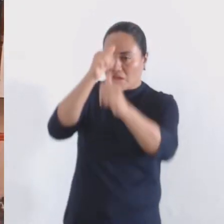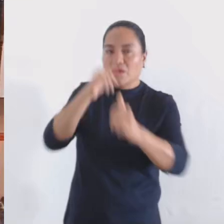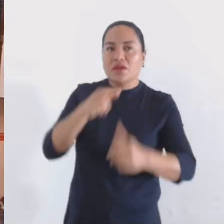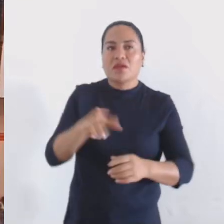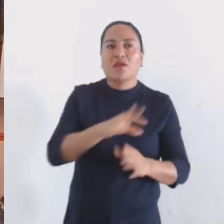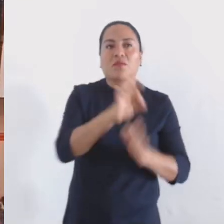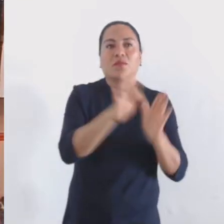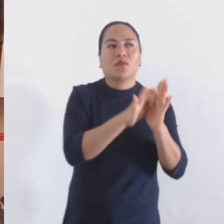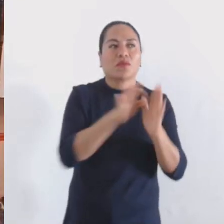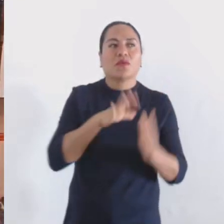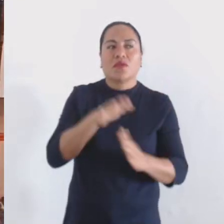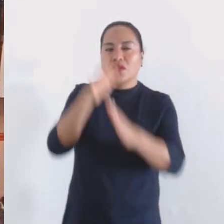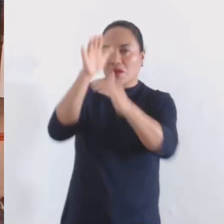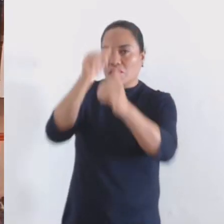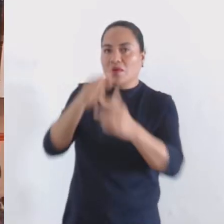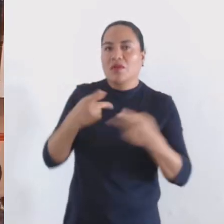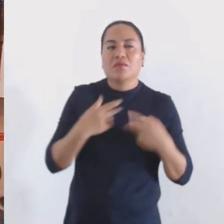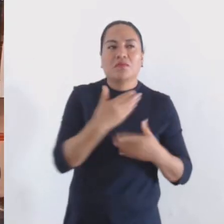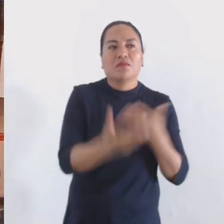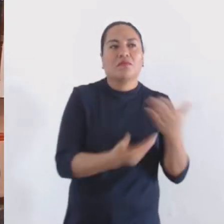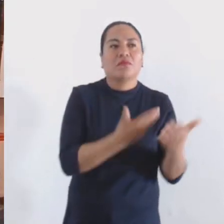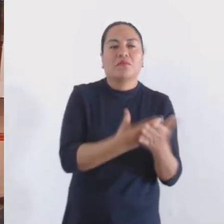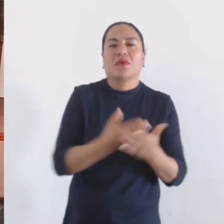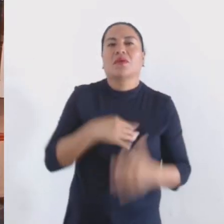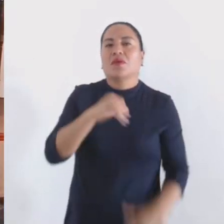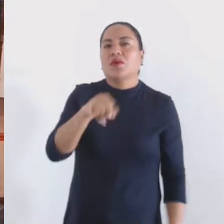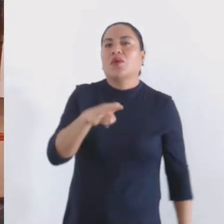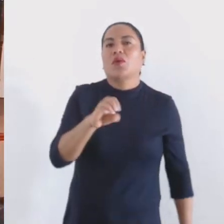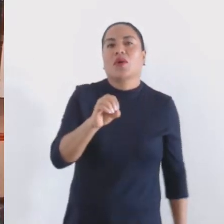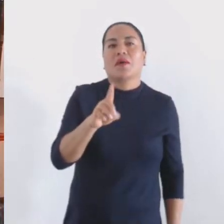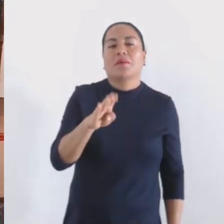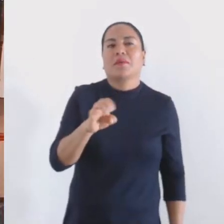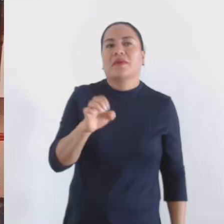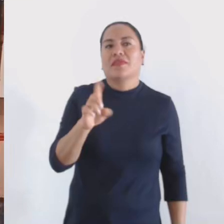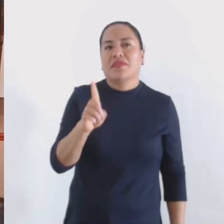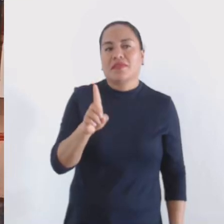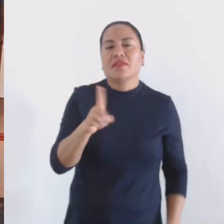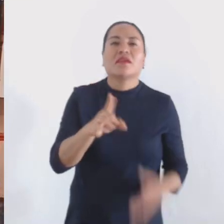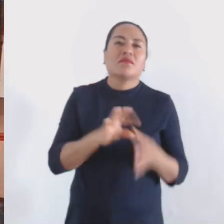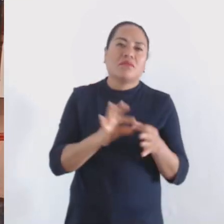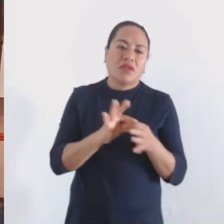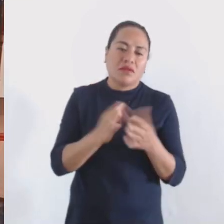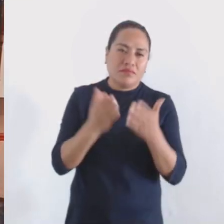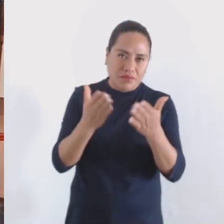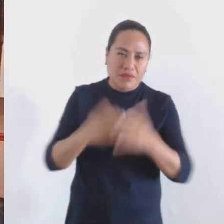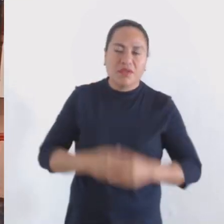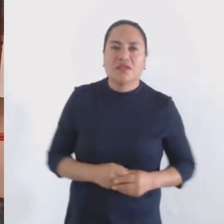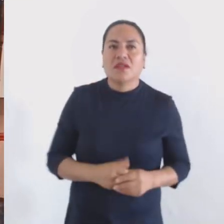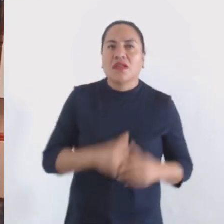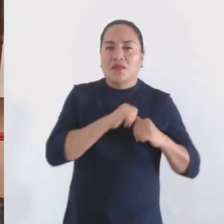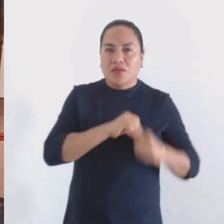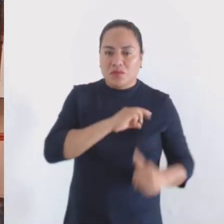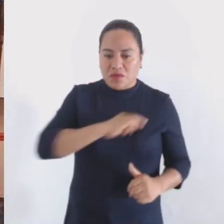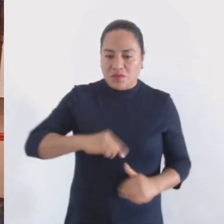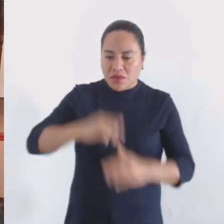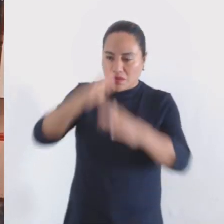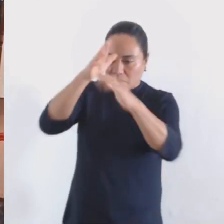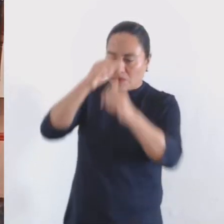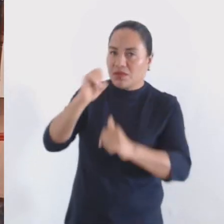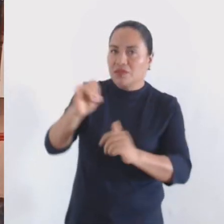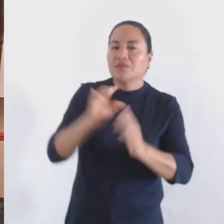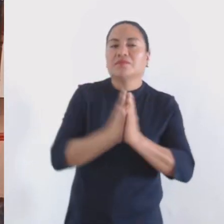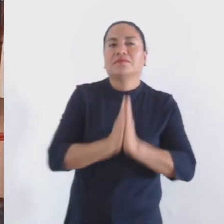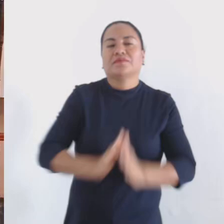aprobarse el punto de acuerdo presentado por la regidora Jocabet Betanzos Velázquez, con el que se acaba de dar cuenta. Quienes estén a favor de la